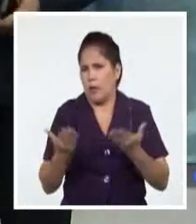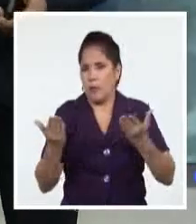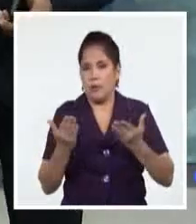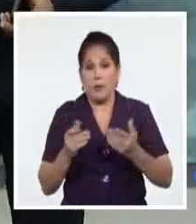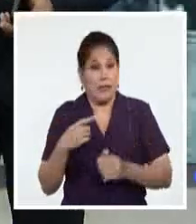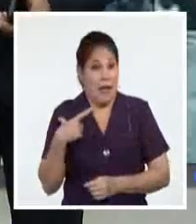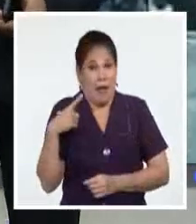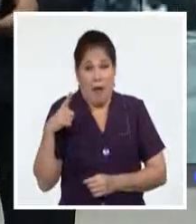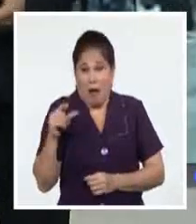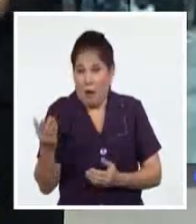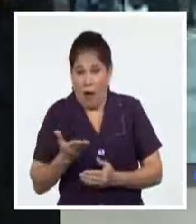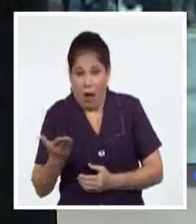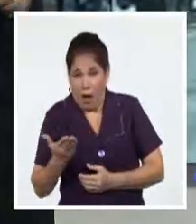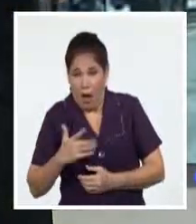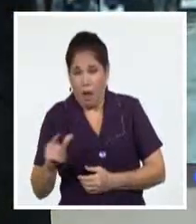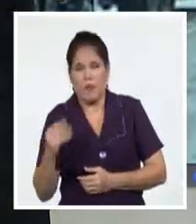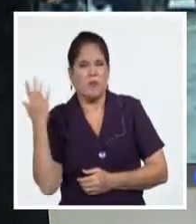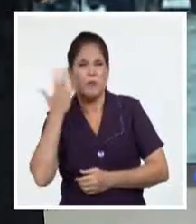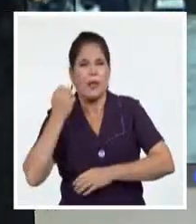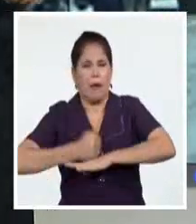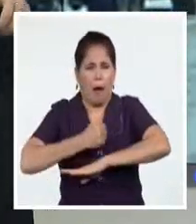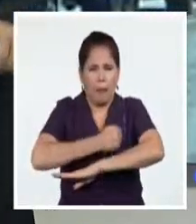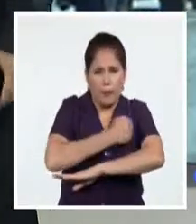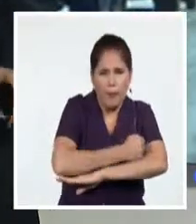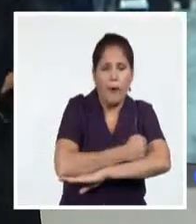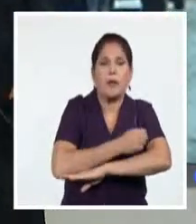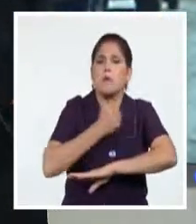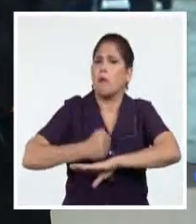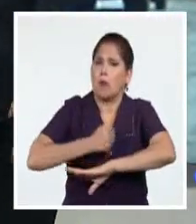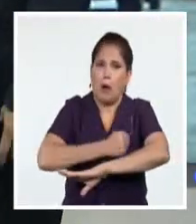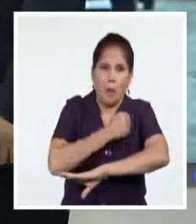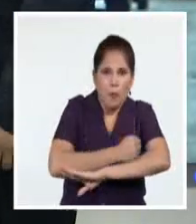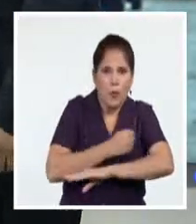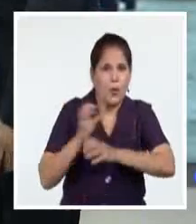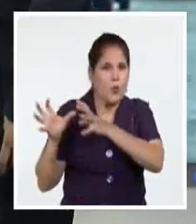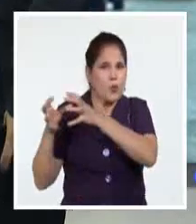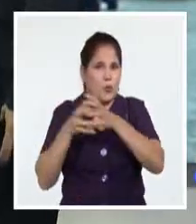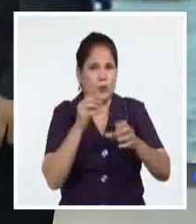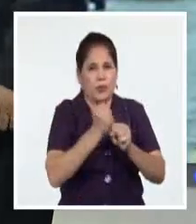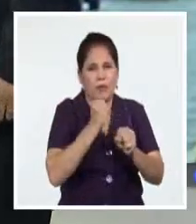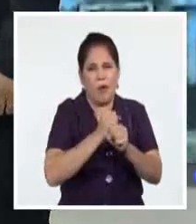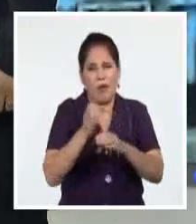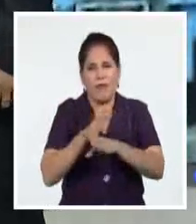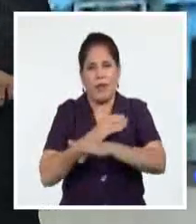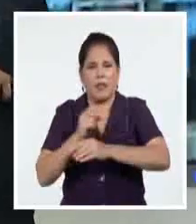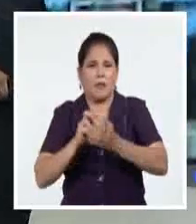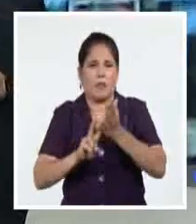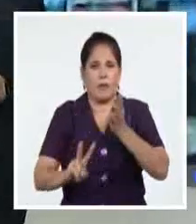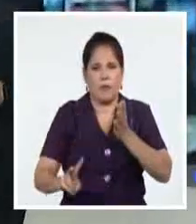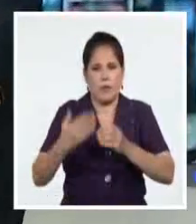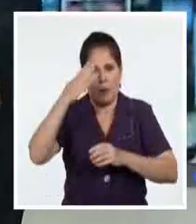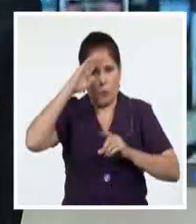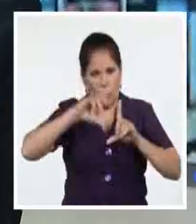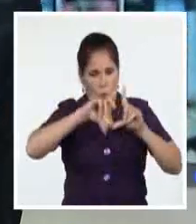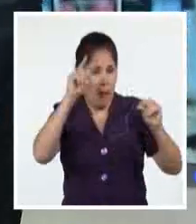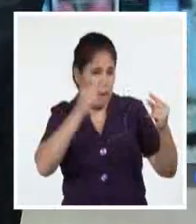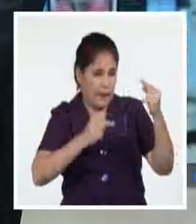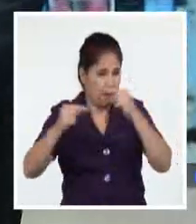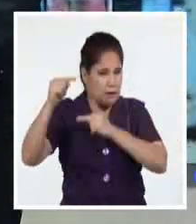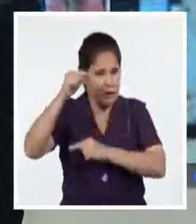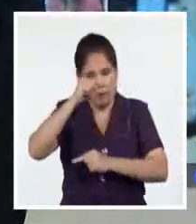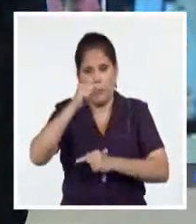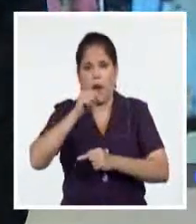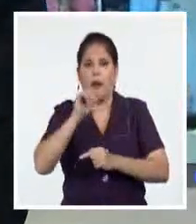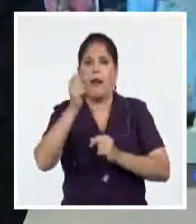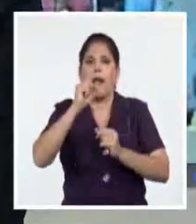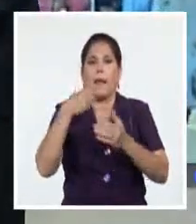con mayor velocidad que el huracán, que bien lento anduvo por cierto, los contingentes de varias provincias del país, fundamentalmente fuerzas del